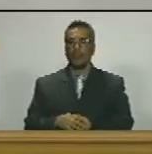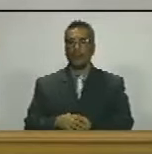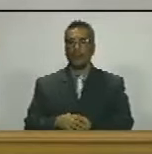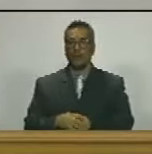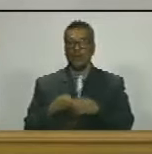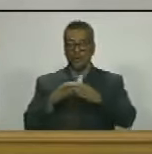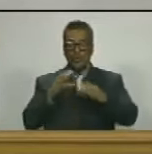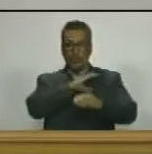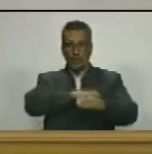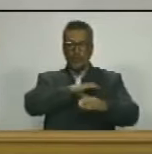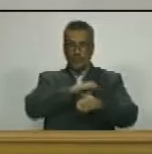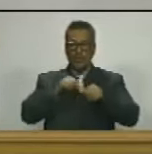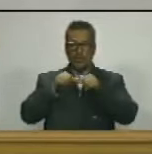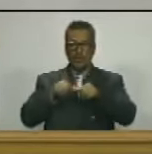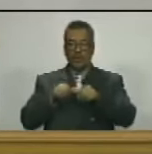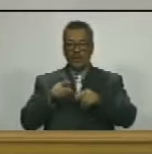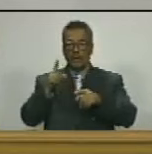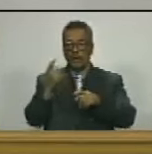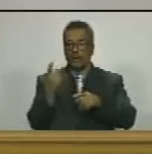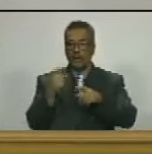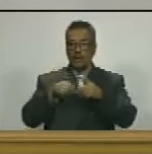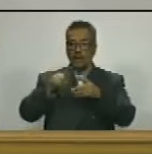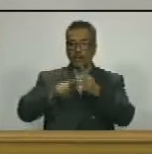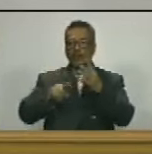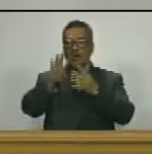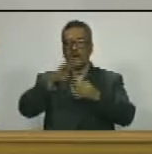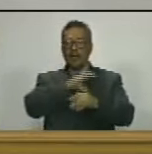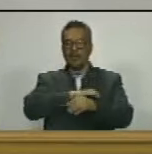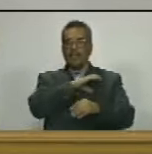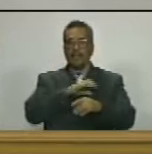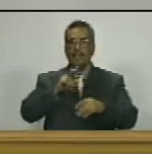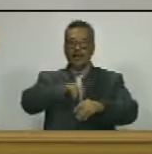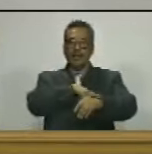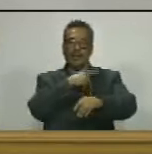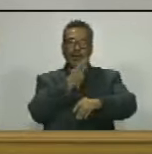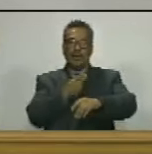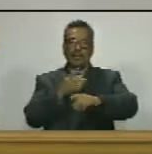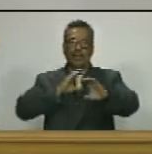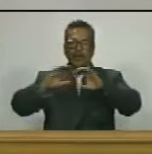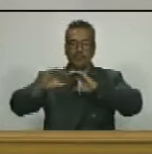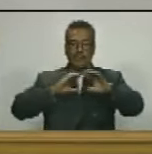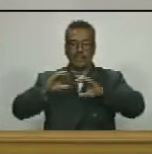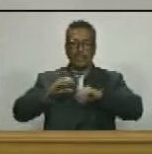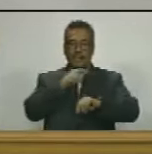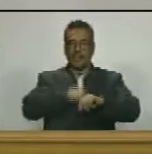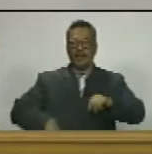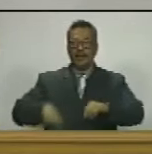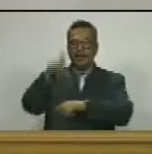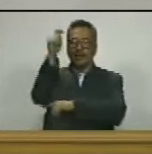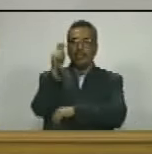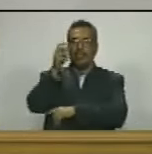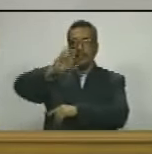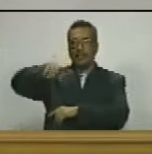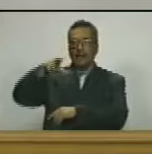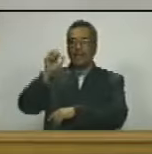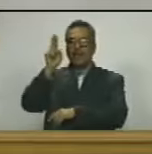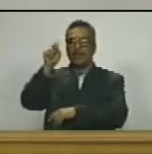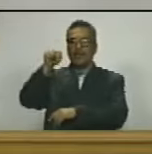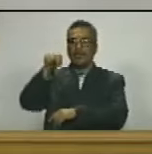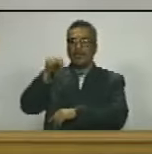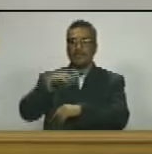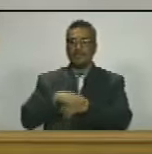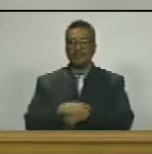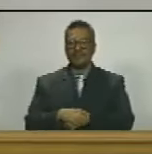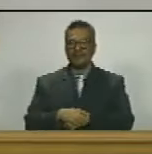comisión permanente del poder popular y comunicación presidente diputado juan carlos alemán pérez